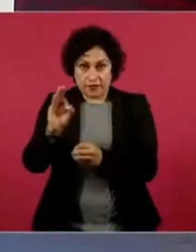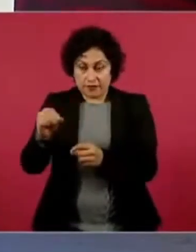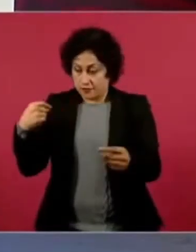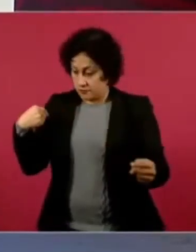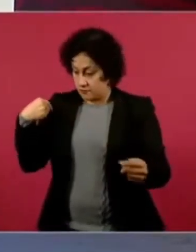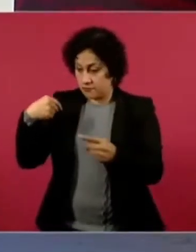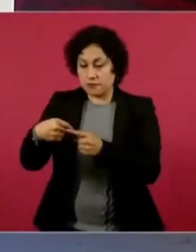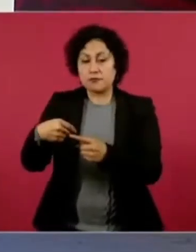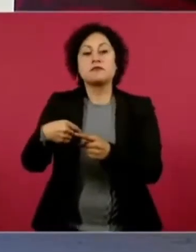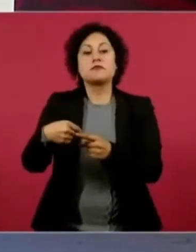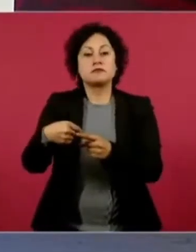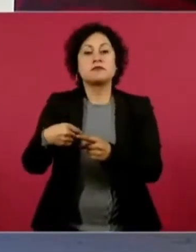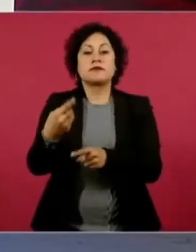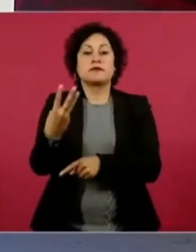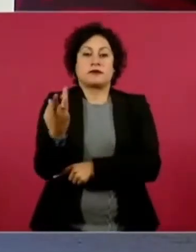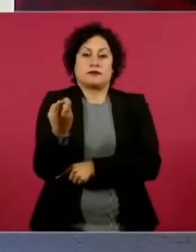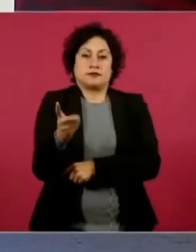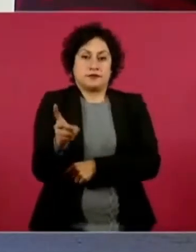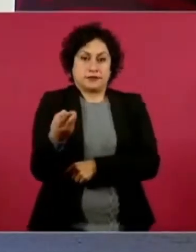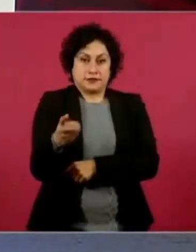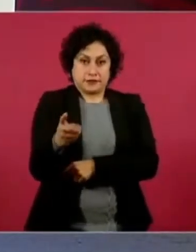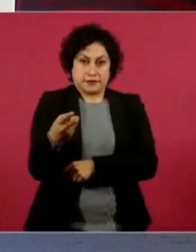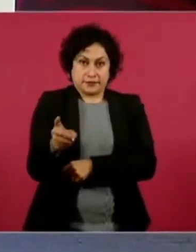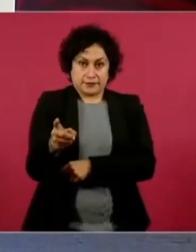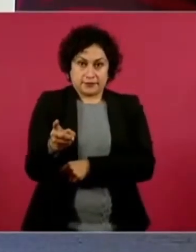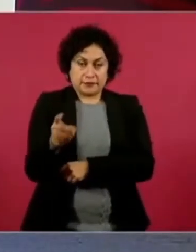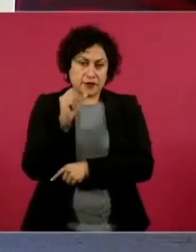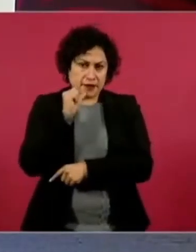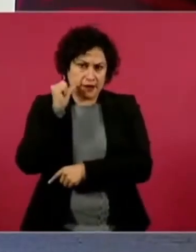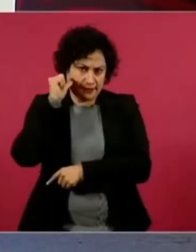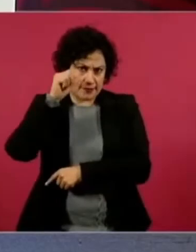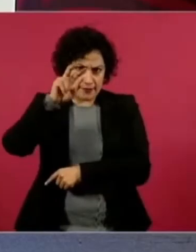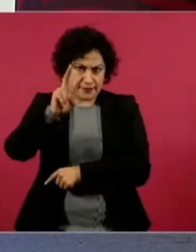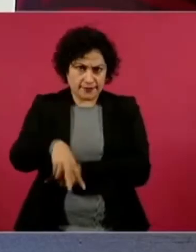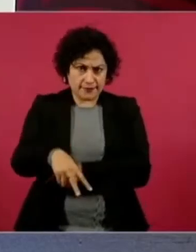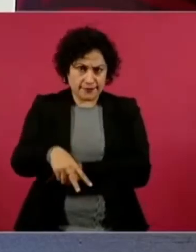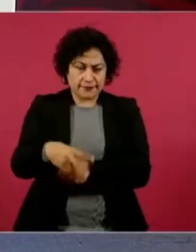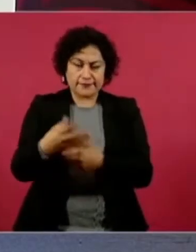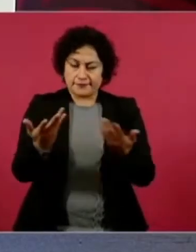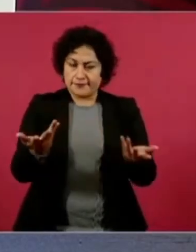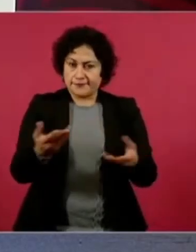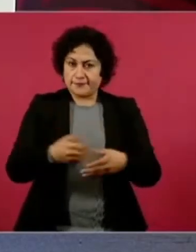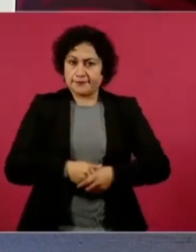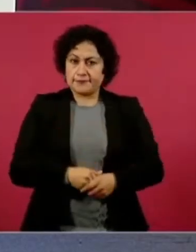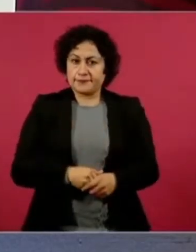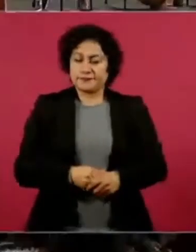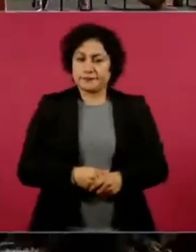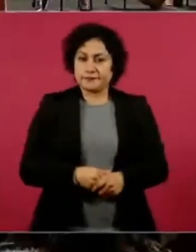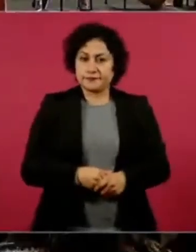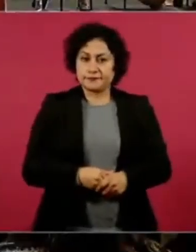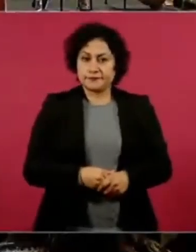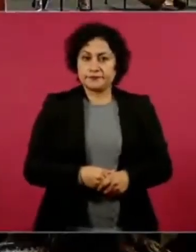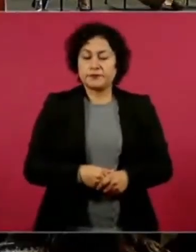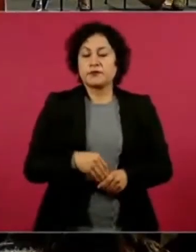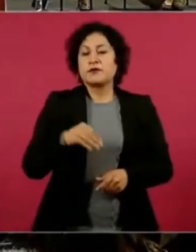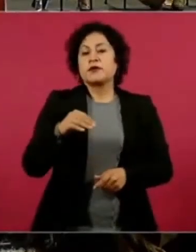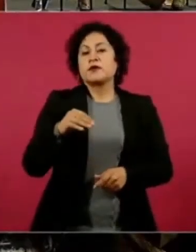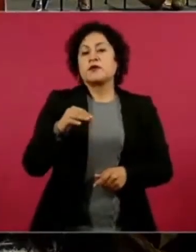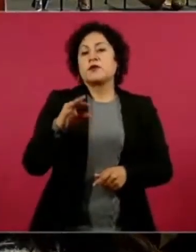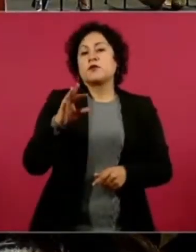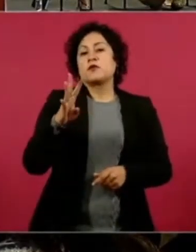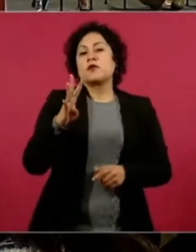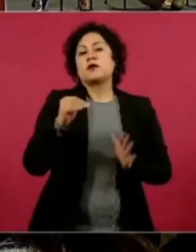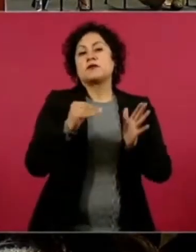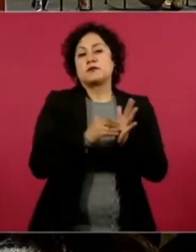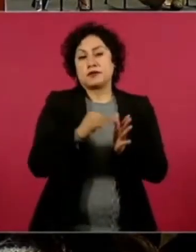que fue ayer, 4 mil 40 raciones.